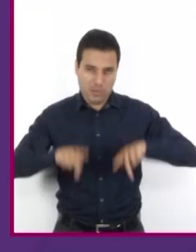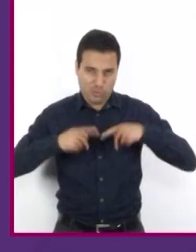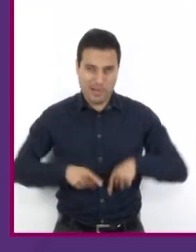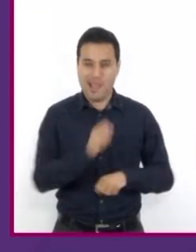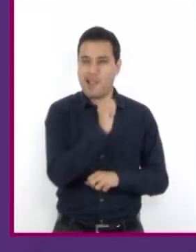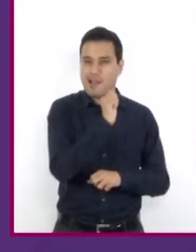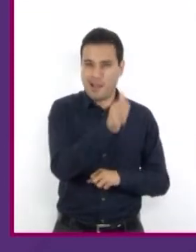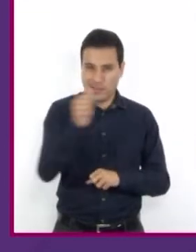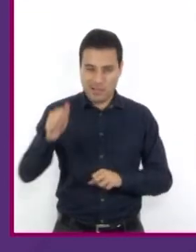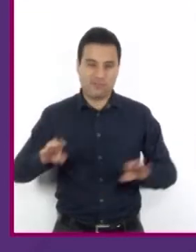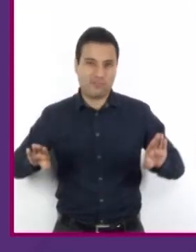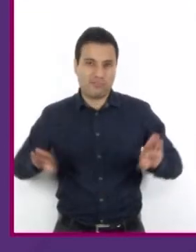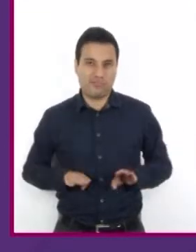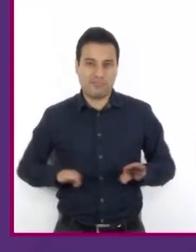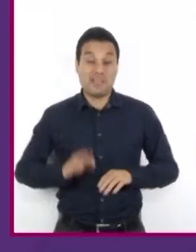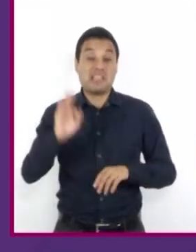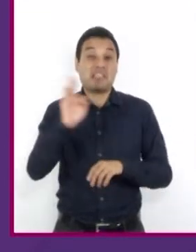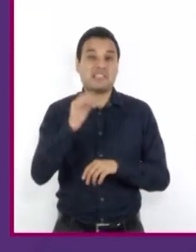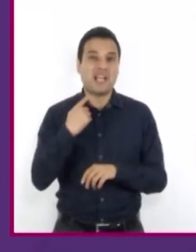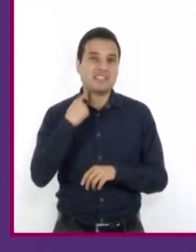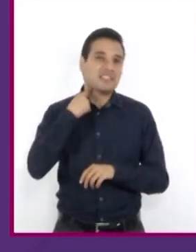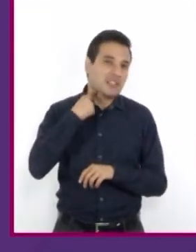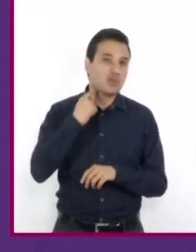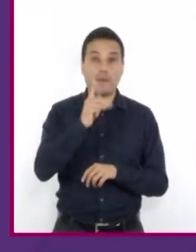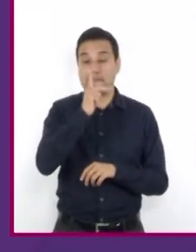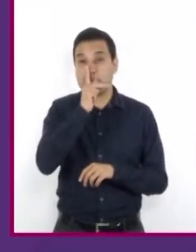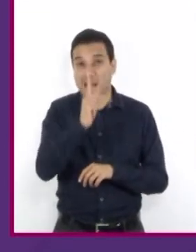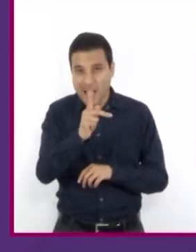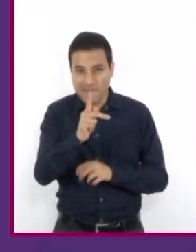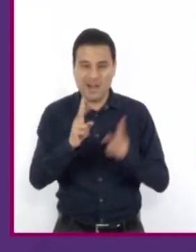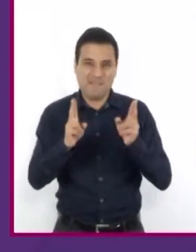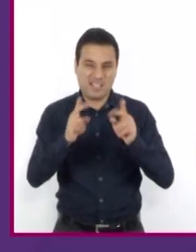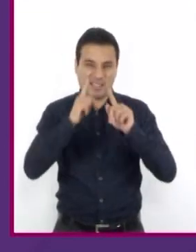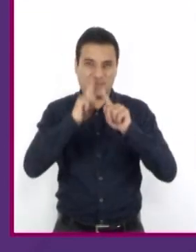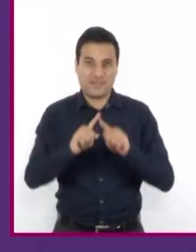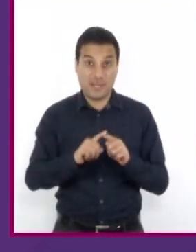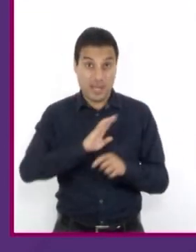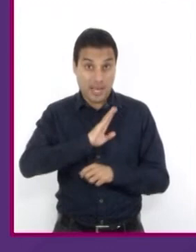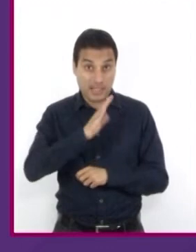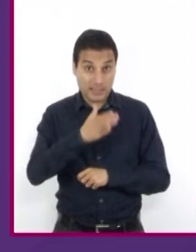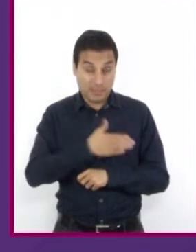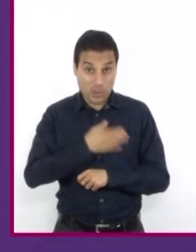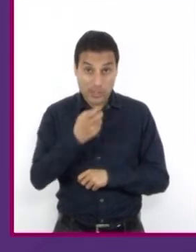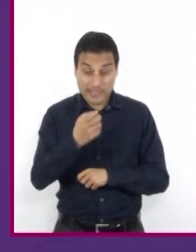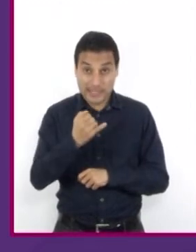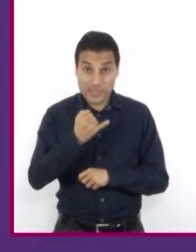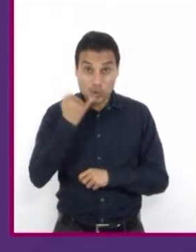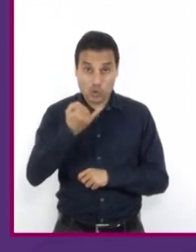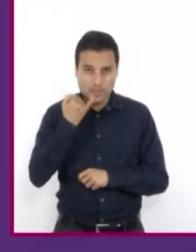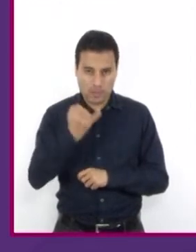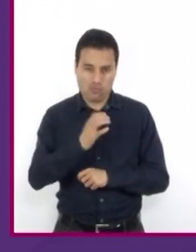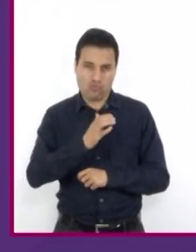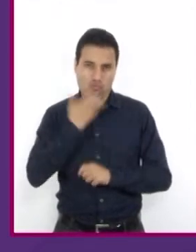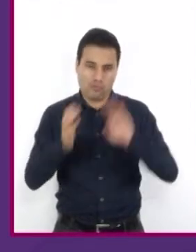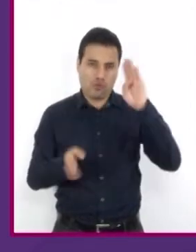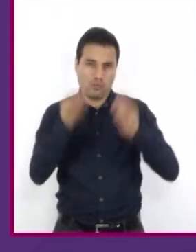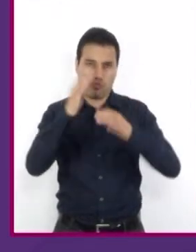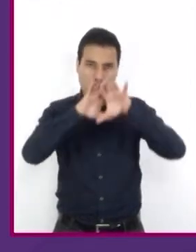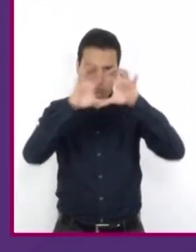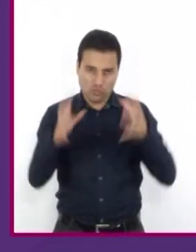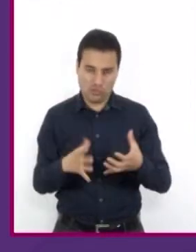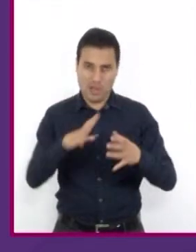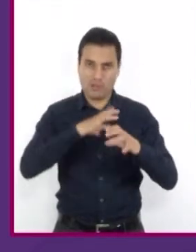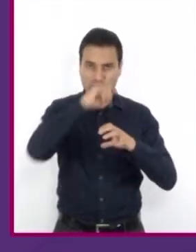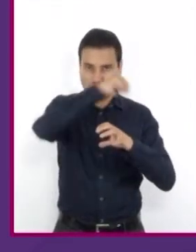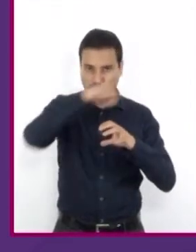Puede ser mediante el acento, palabras, frases o expresiones. El español es una de las lenguas que más se habla en el mundo. Por ello podemos